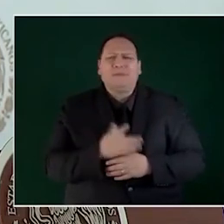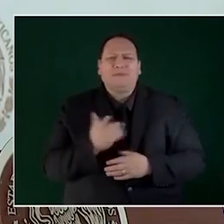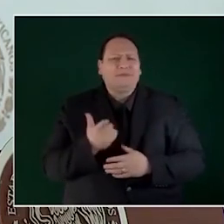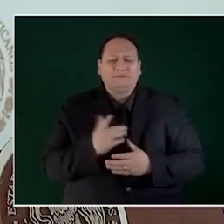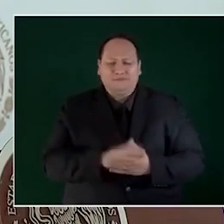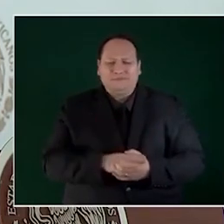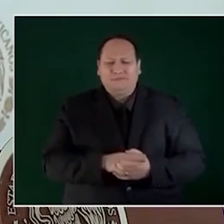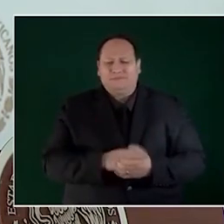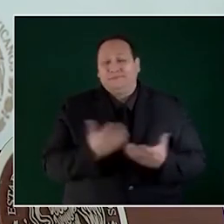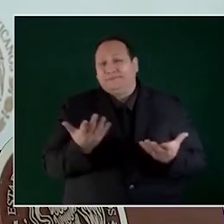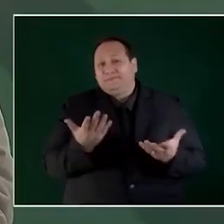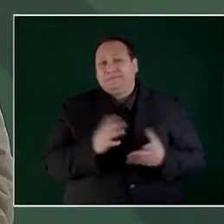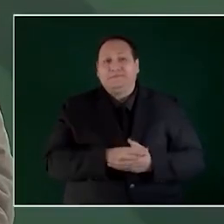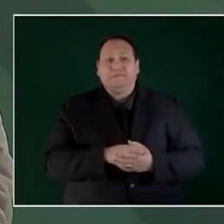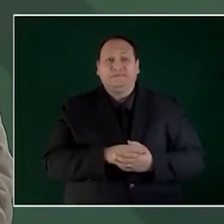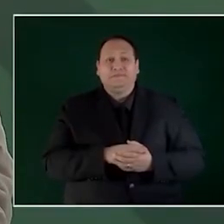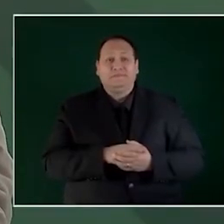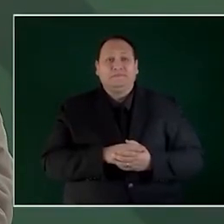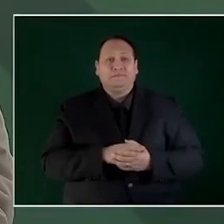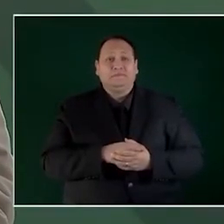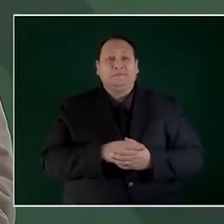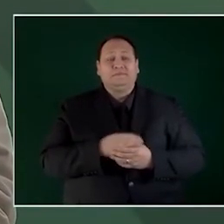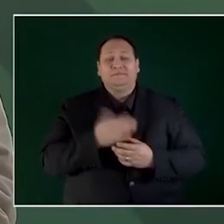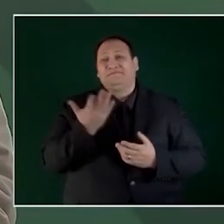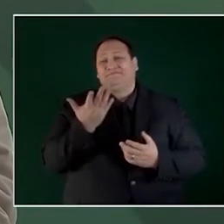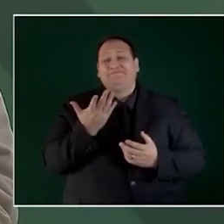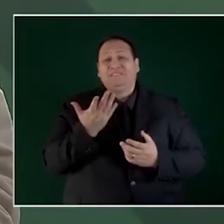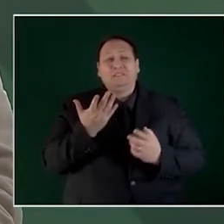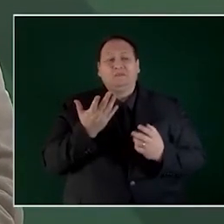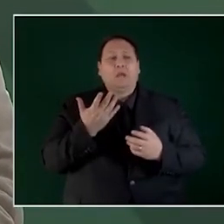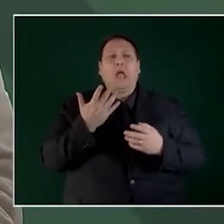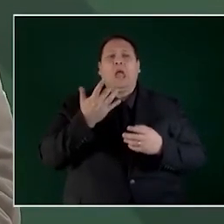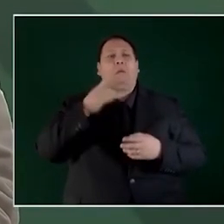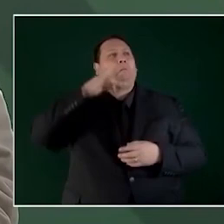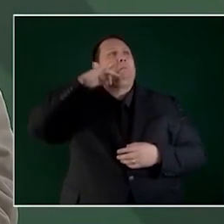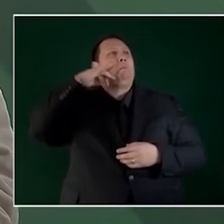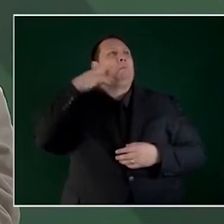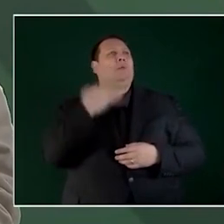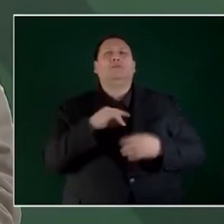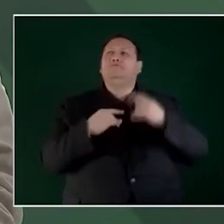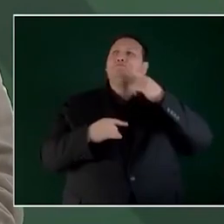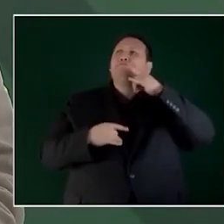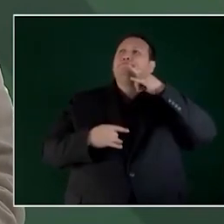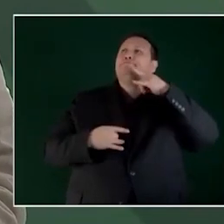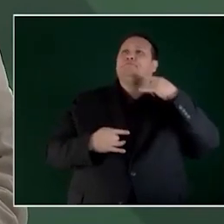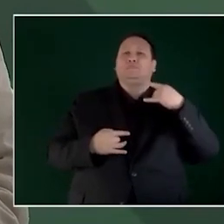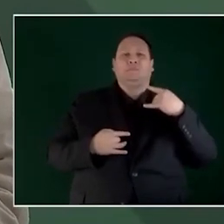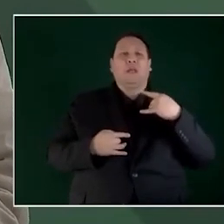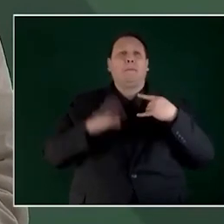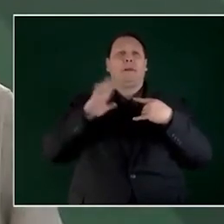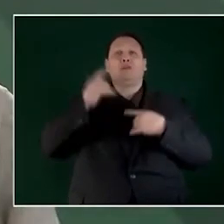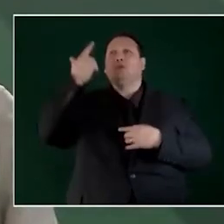porque pasan desapercibidos, como de noche.